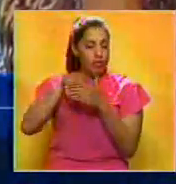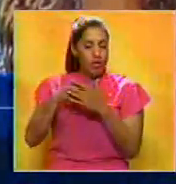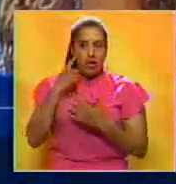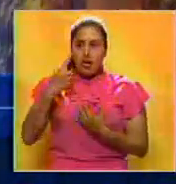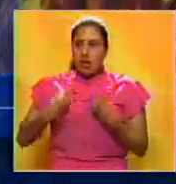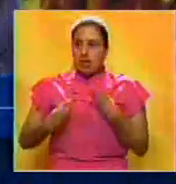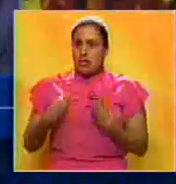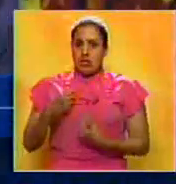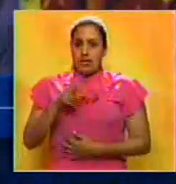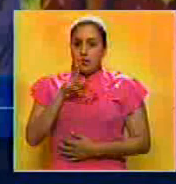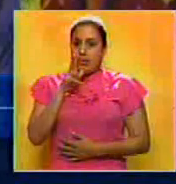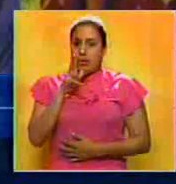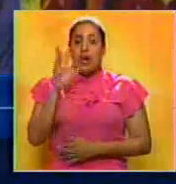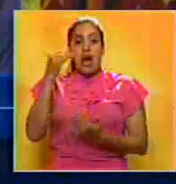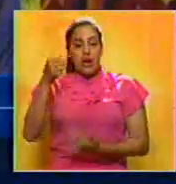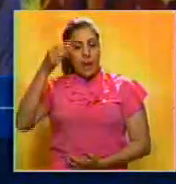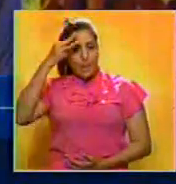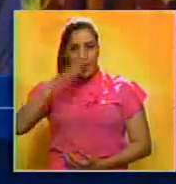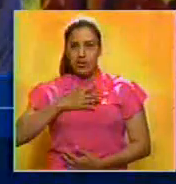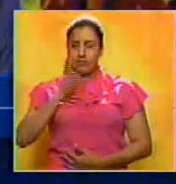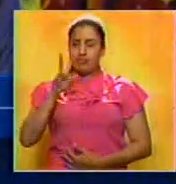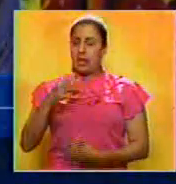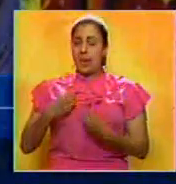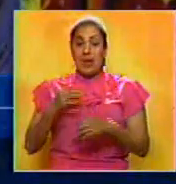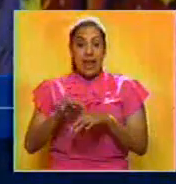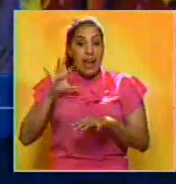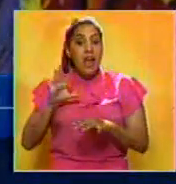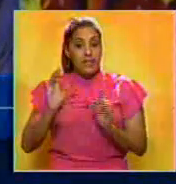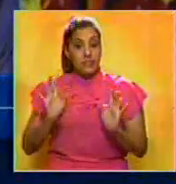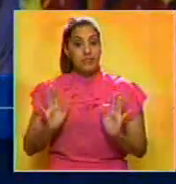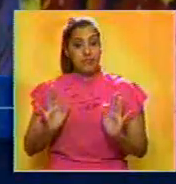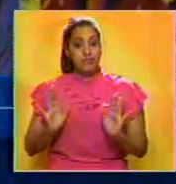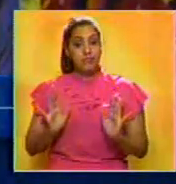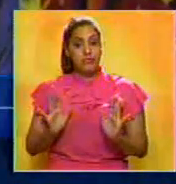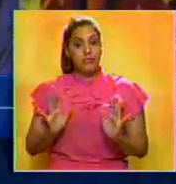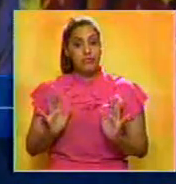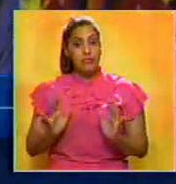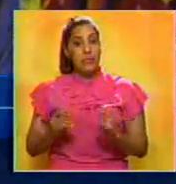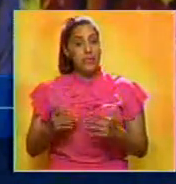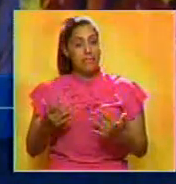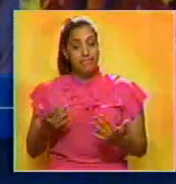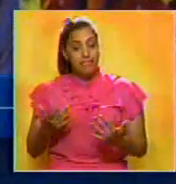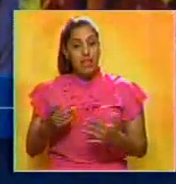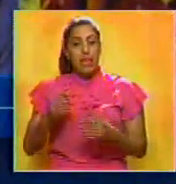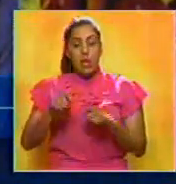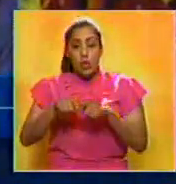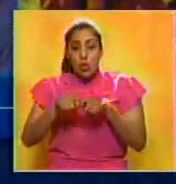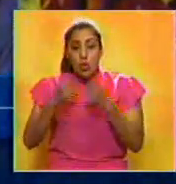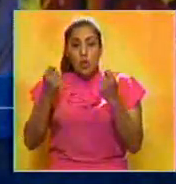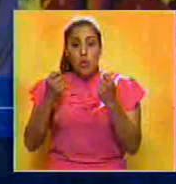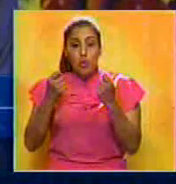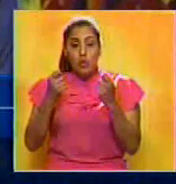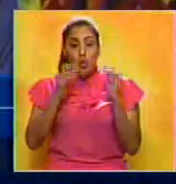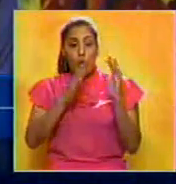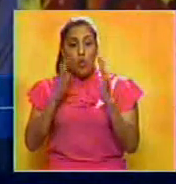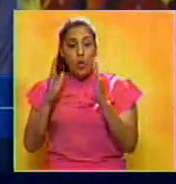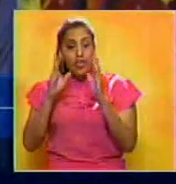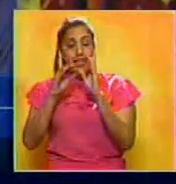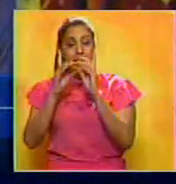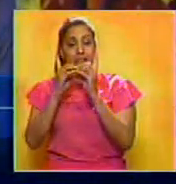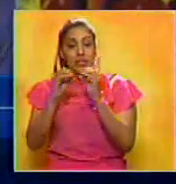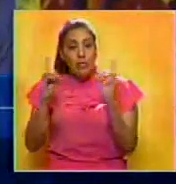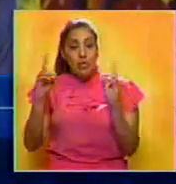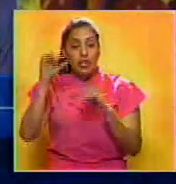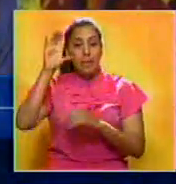preocupación. A México preocupa de manera grave el deterioro del orden democrático